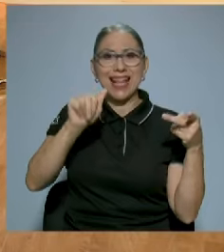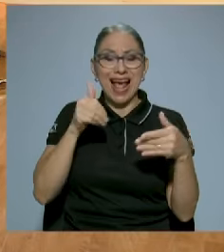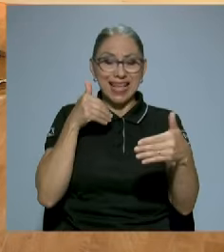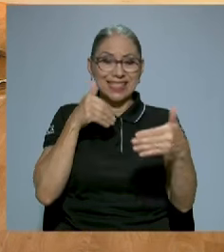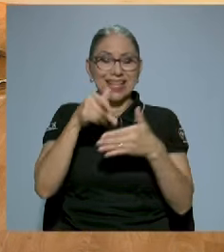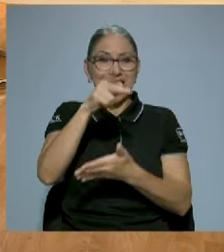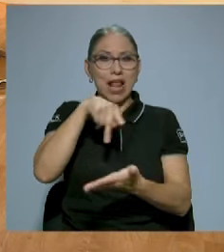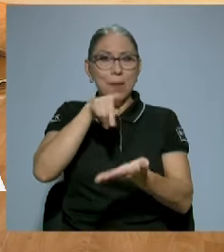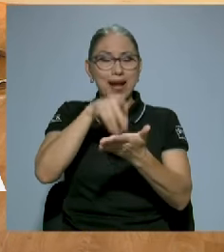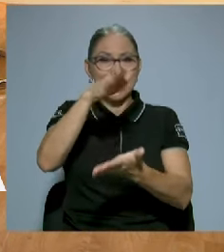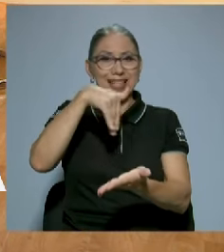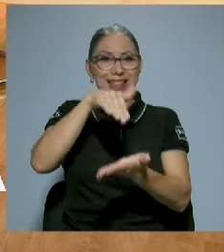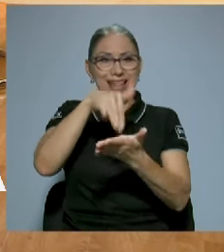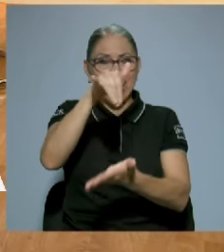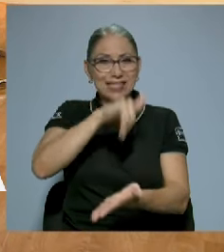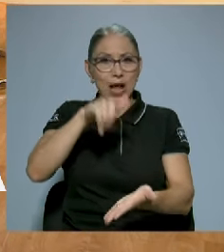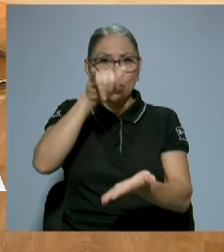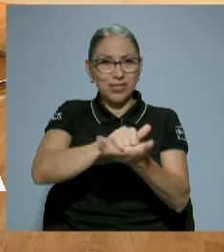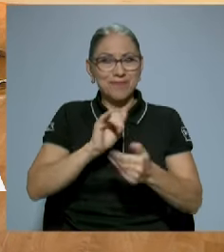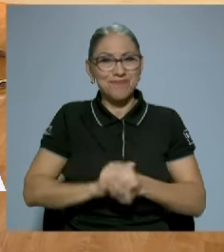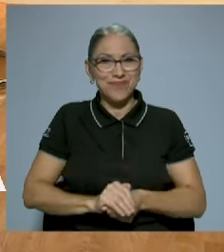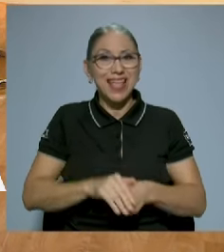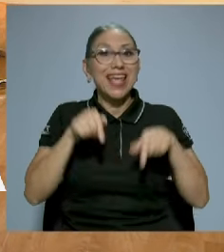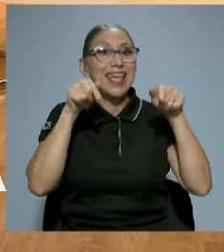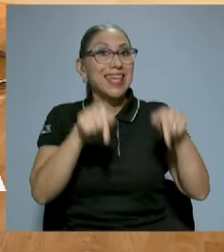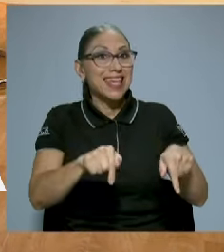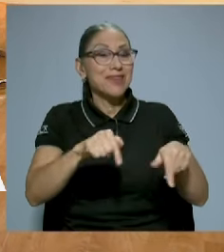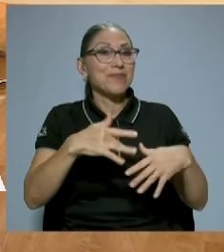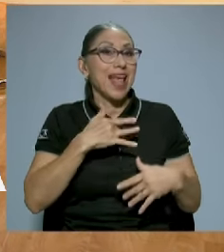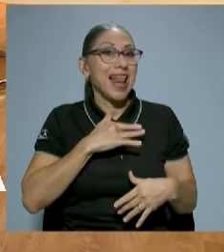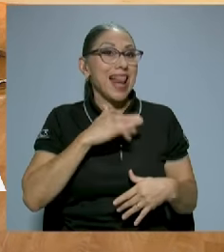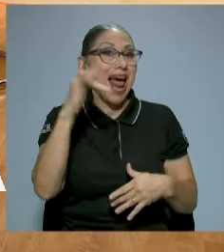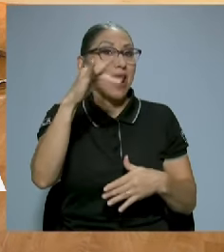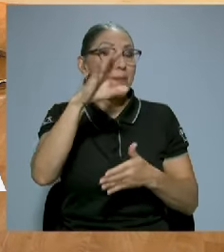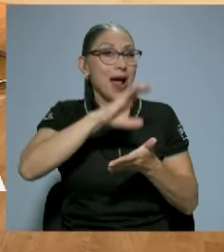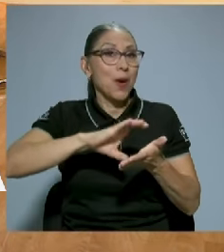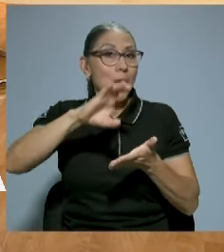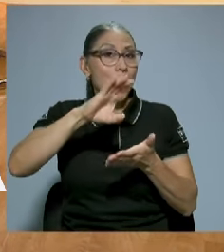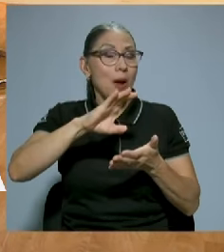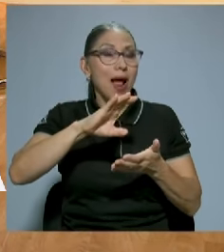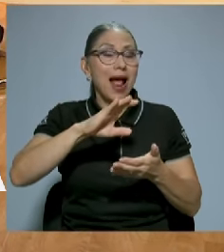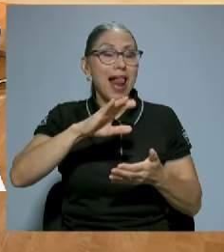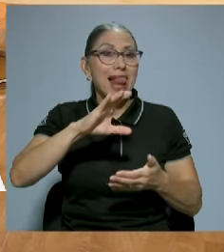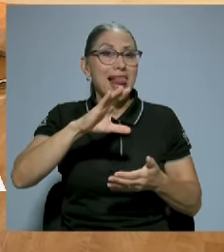Alma Liceísta que fue un periódico